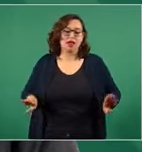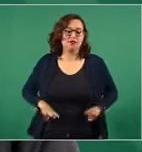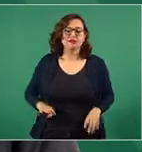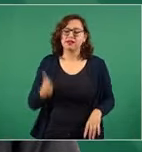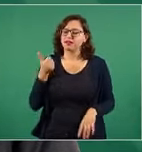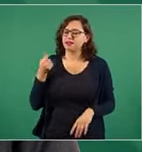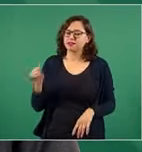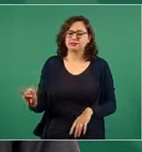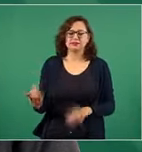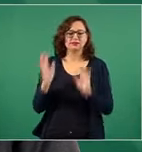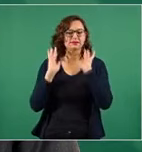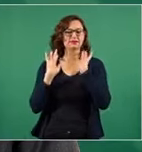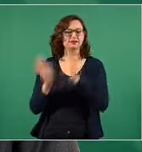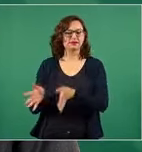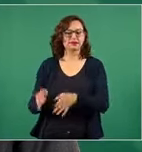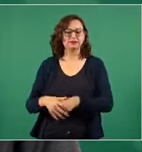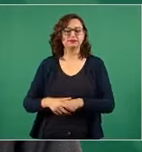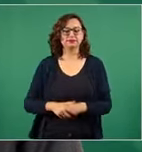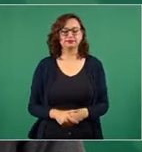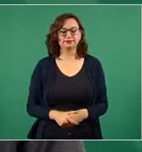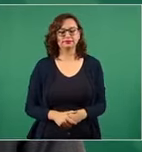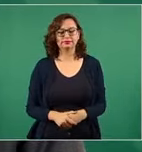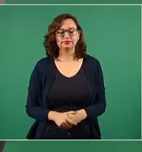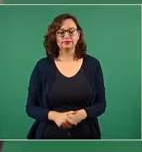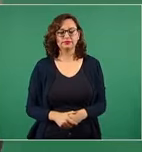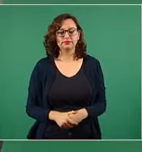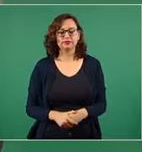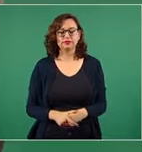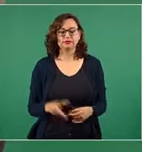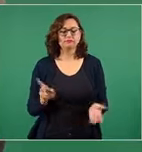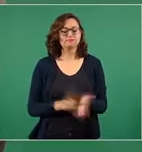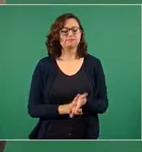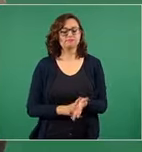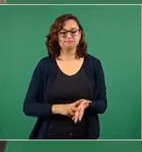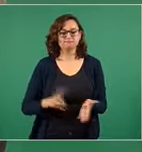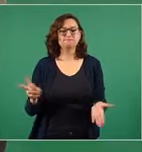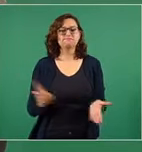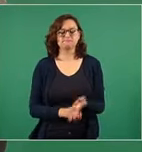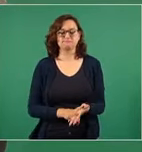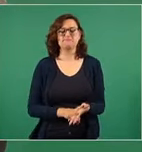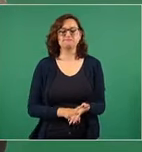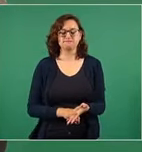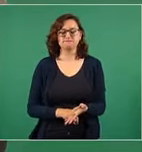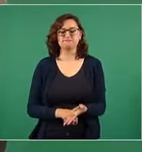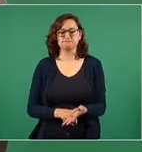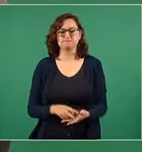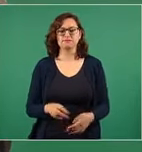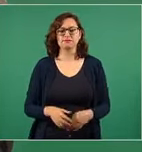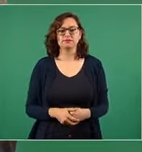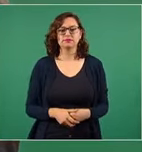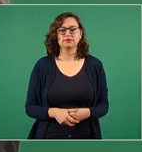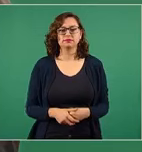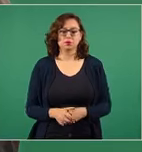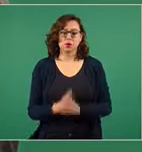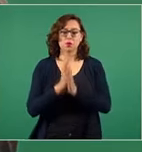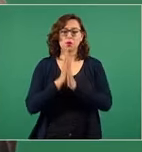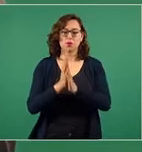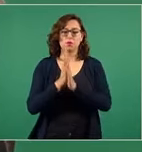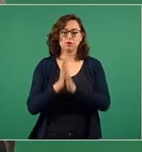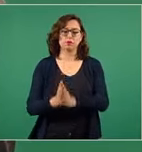ese tesoro. Que nos ayuden